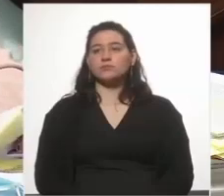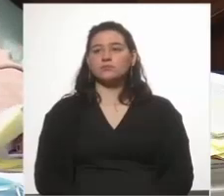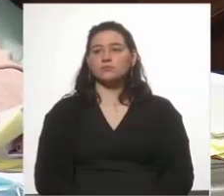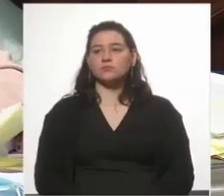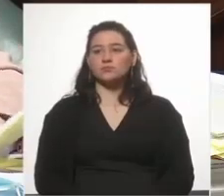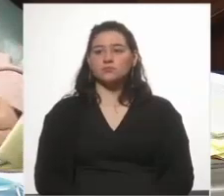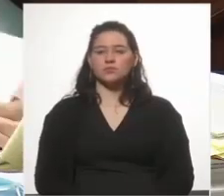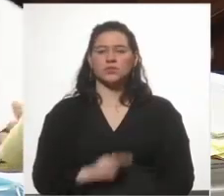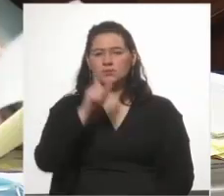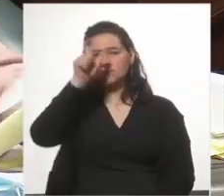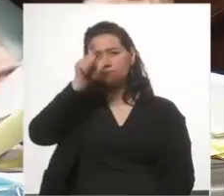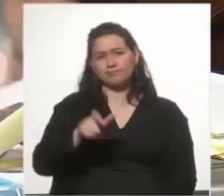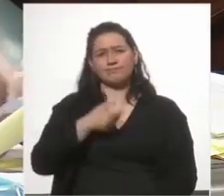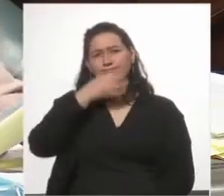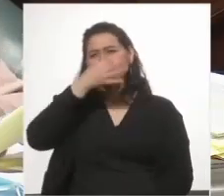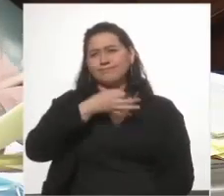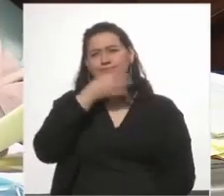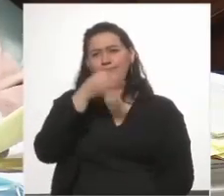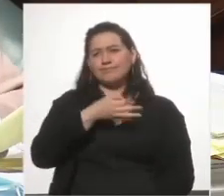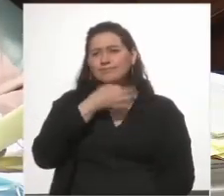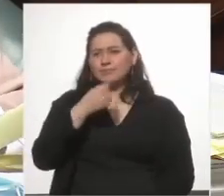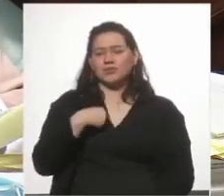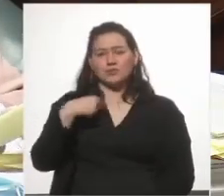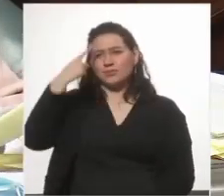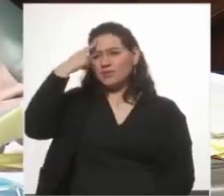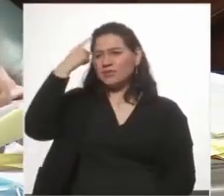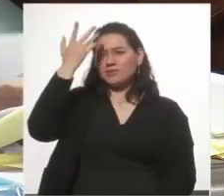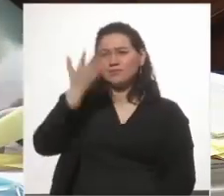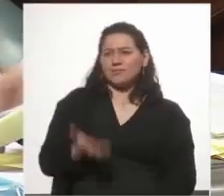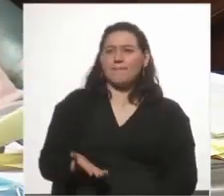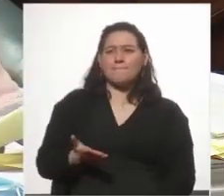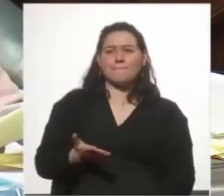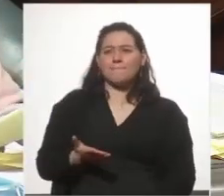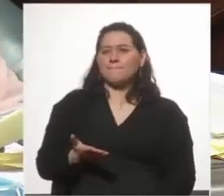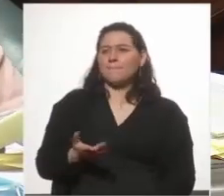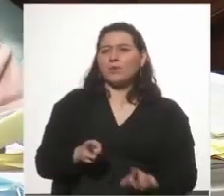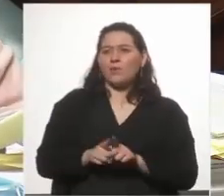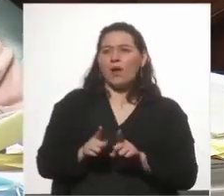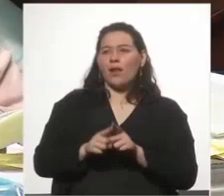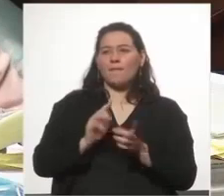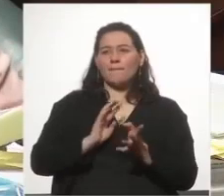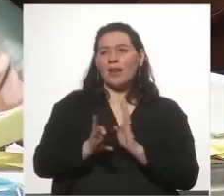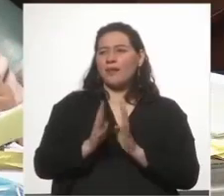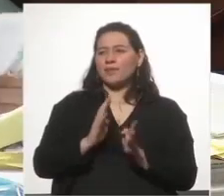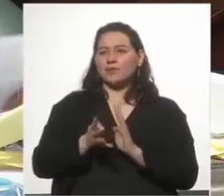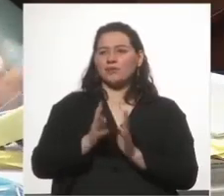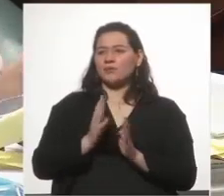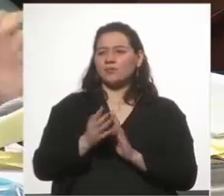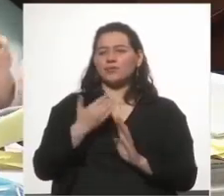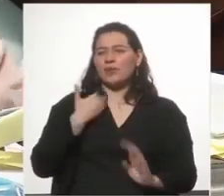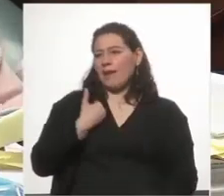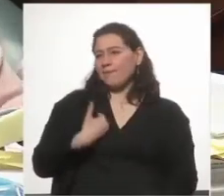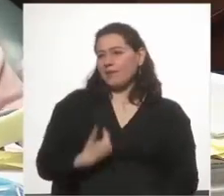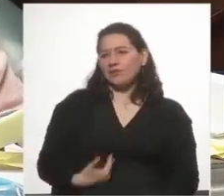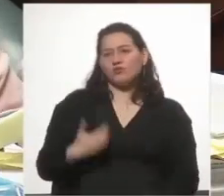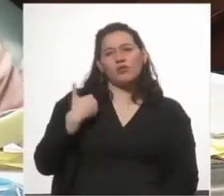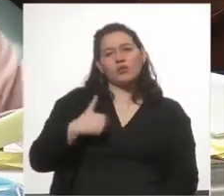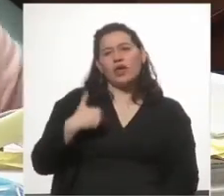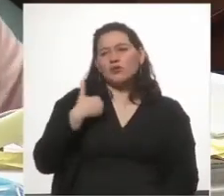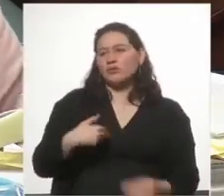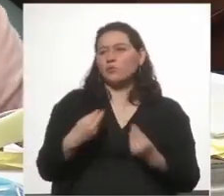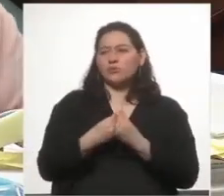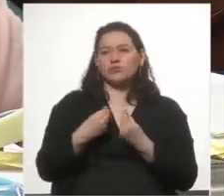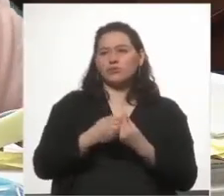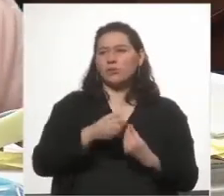gran intervención en eso, reitero, porque además lo considero uno de los juristas que tenemos en el Parlamento, lamento mucho, lo extraño mucho